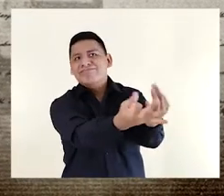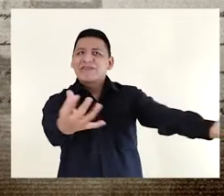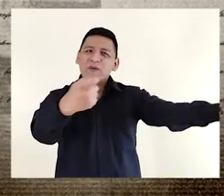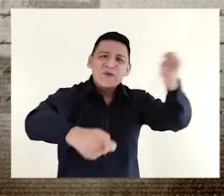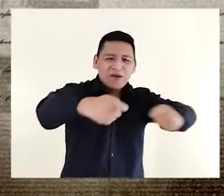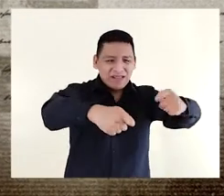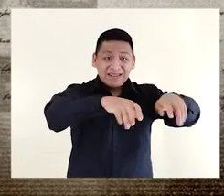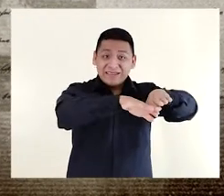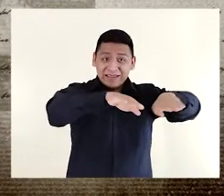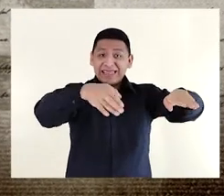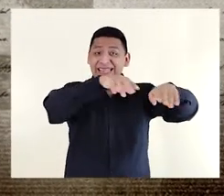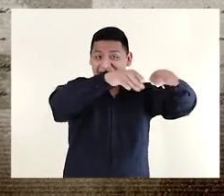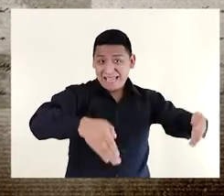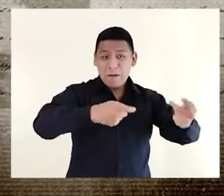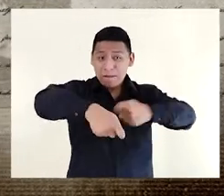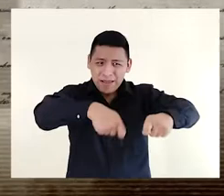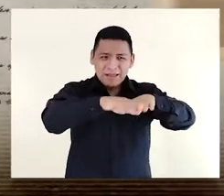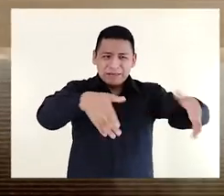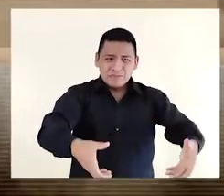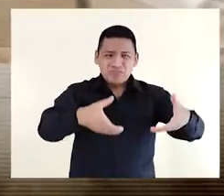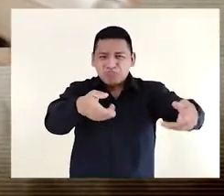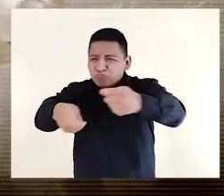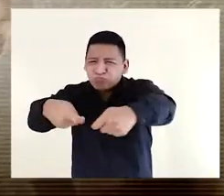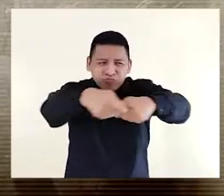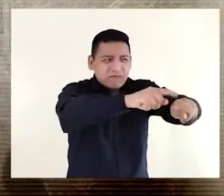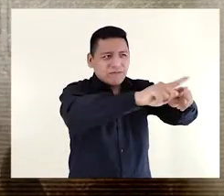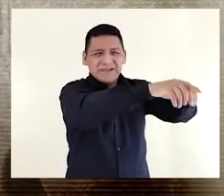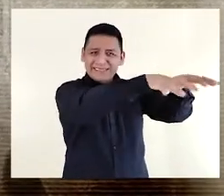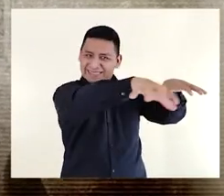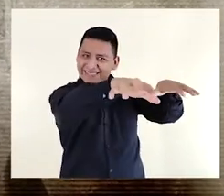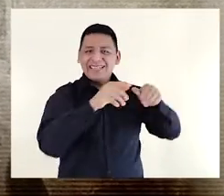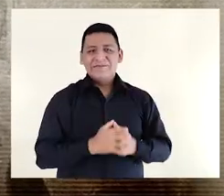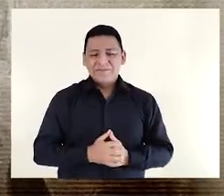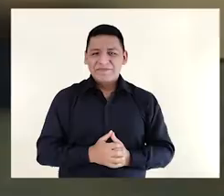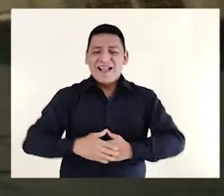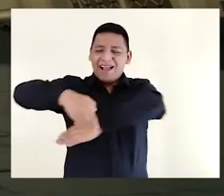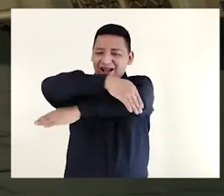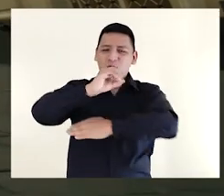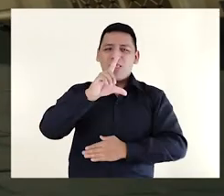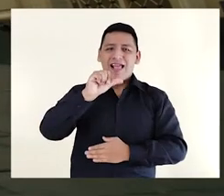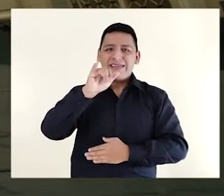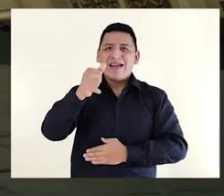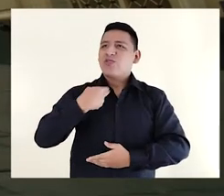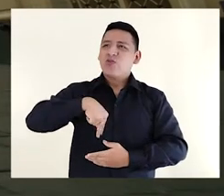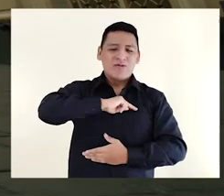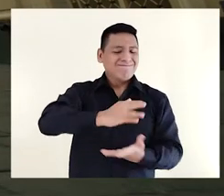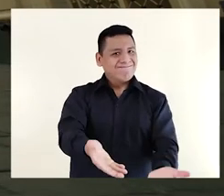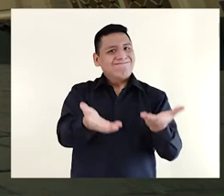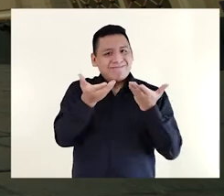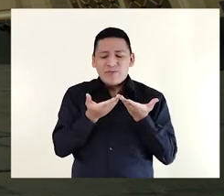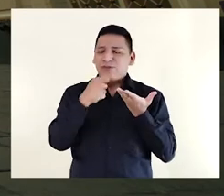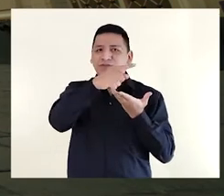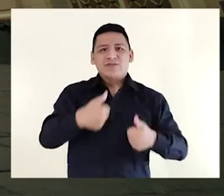espíritu comercial. Y petateros, por los negocios de petates y esterillas que aquí estaban. El pasaje Olalla es tan